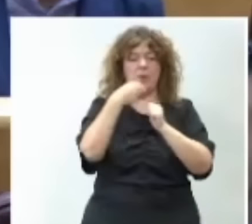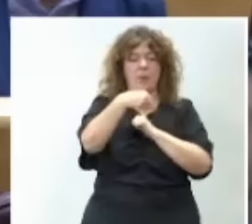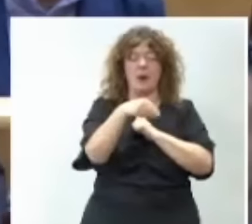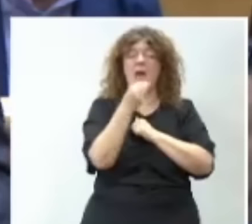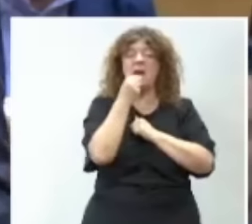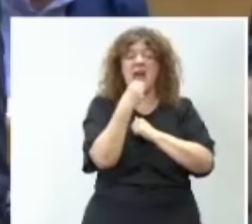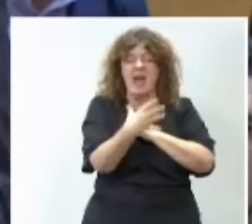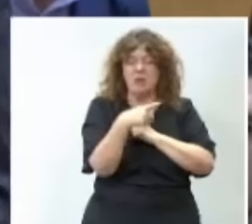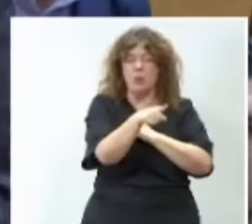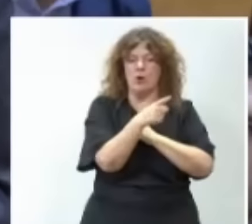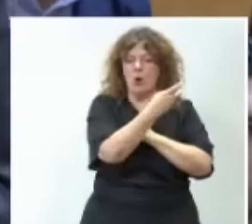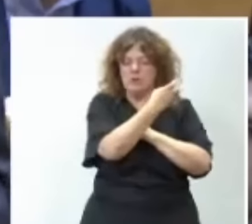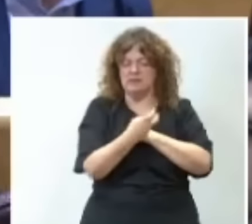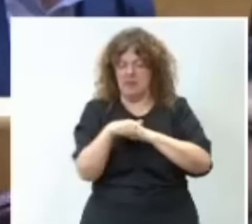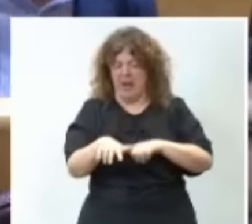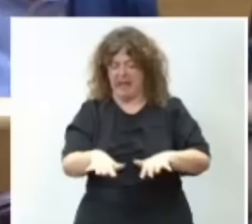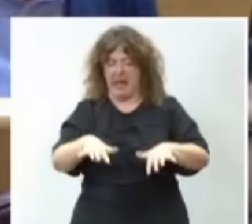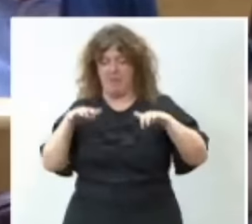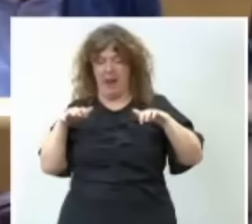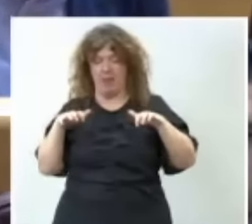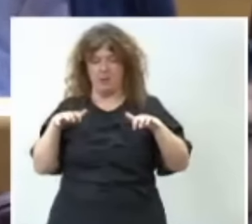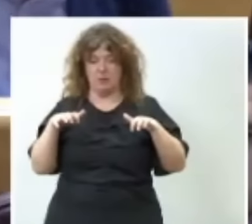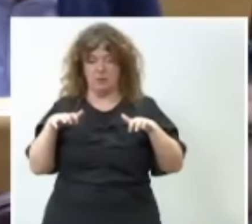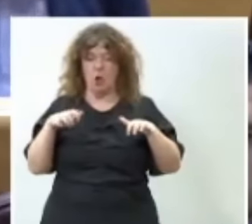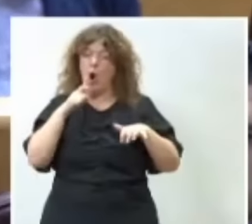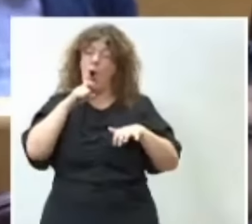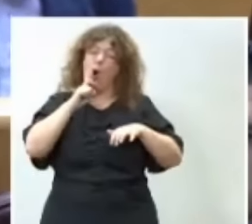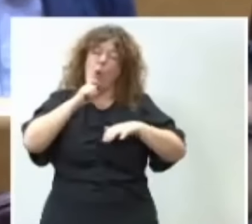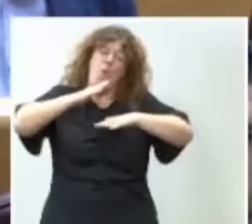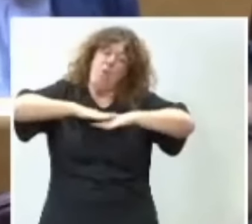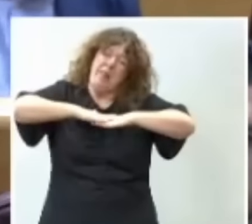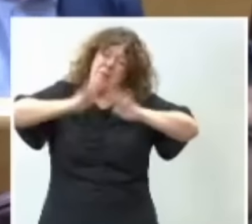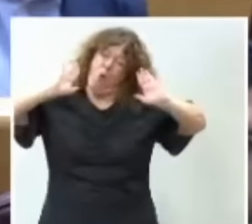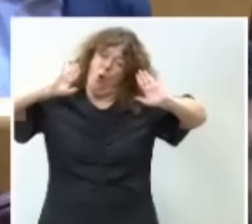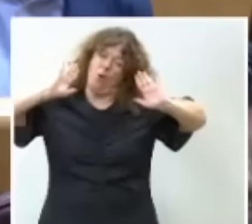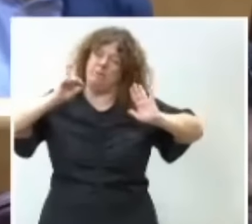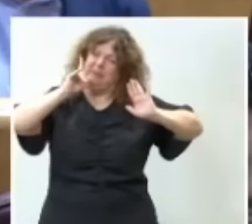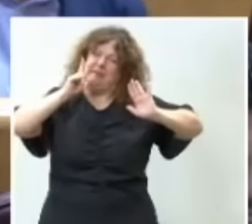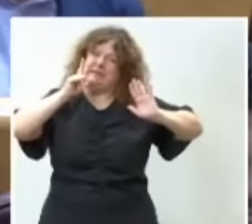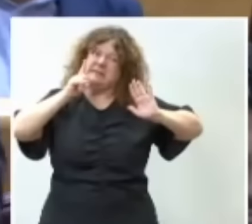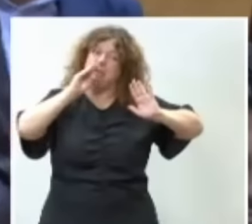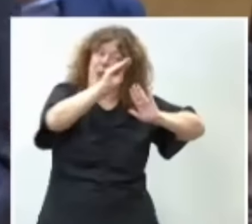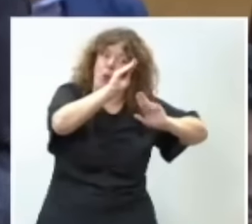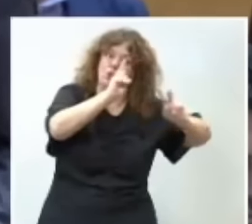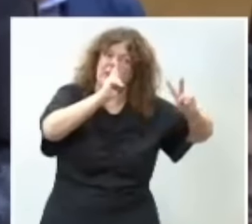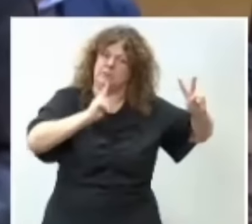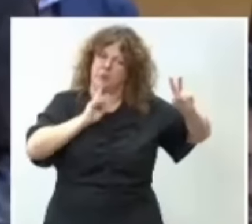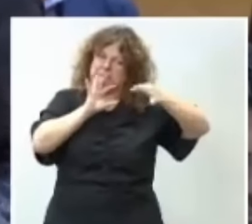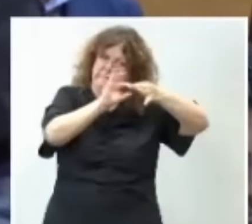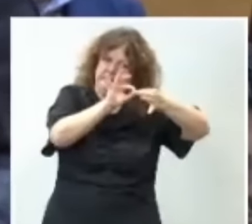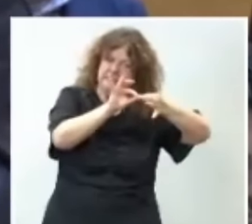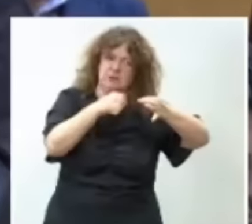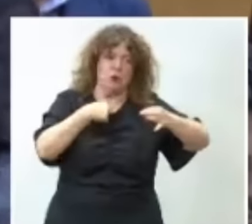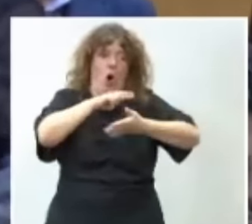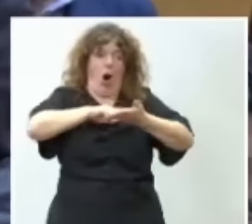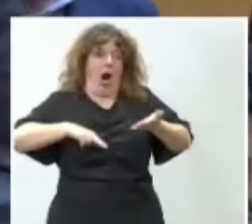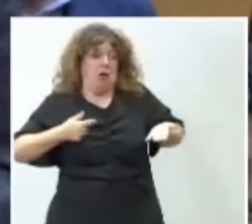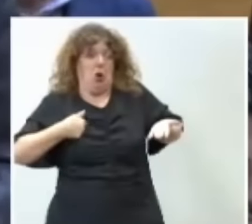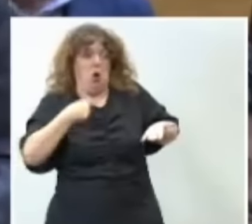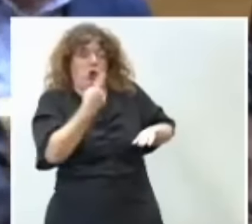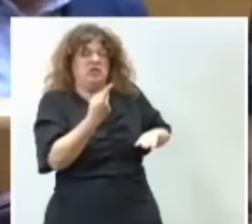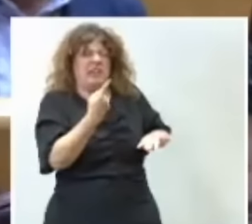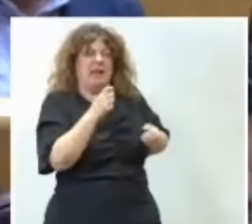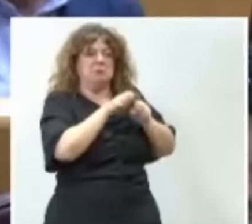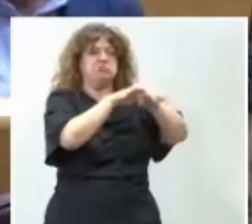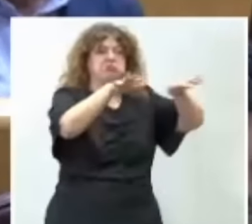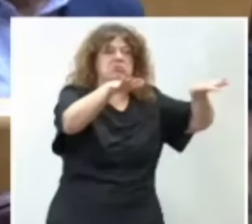es bueno, cuando se viene a la sede parlamentaria, como mínimo, cenirse a lo que uno pregunta. Porque, como gallego, yo no sé qué decirle a los